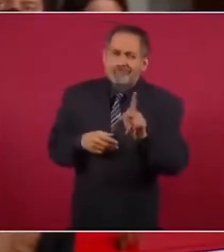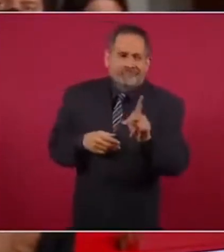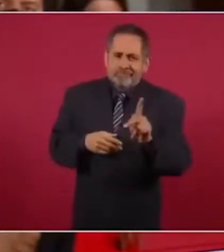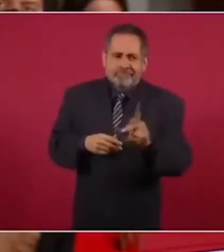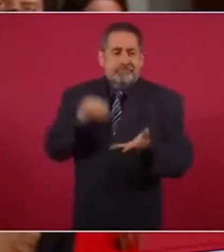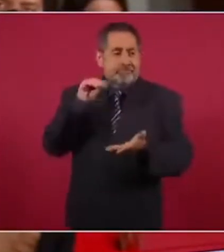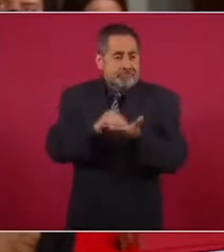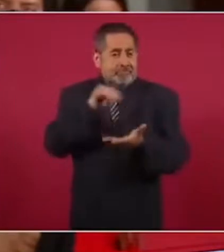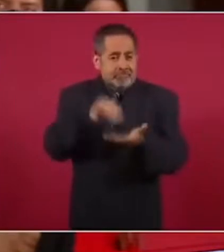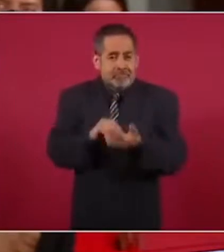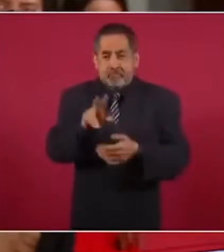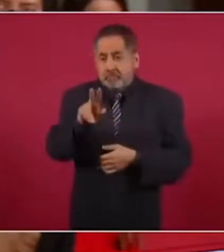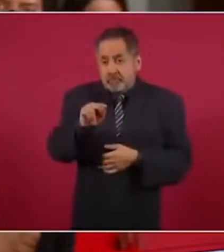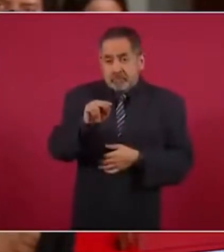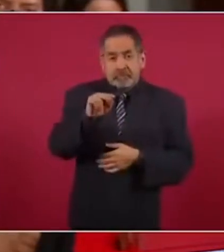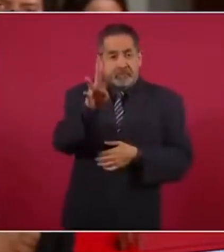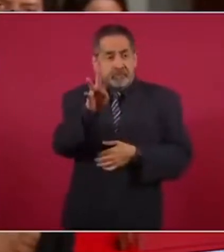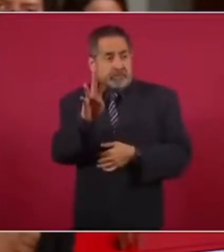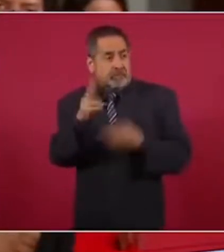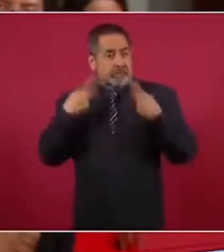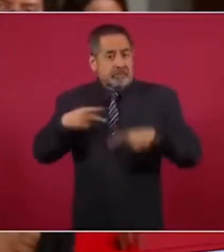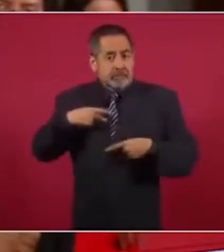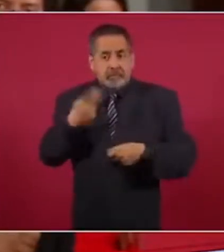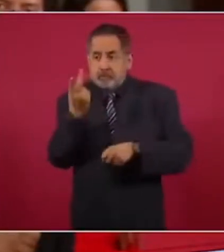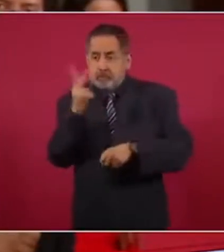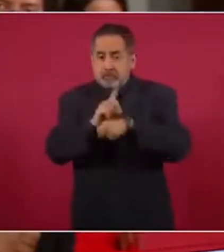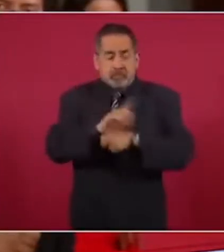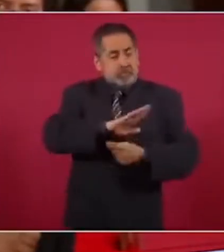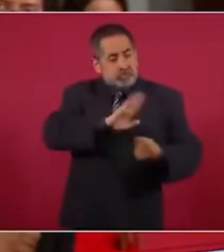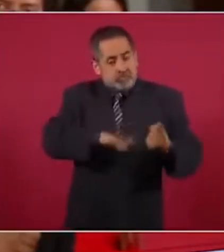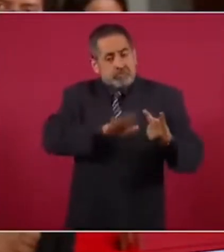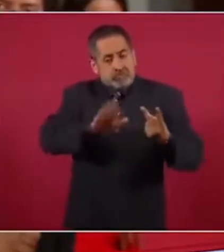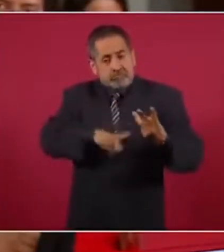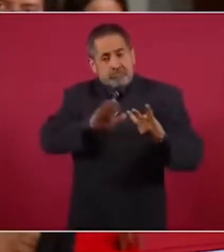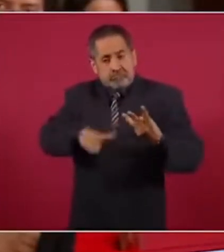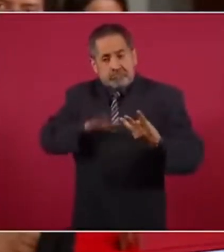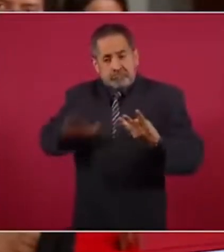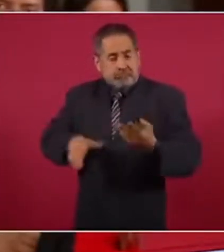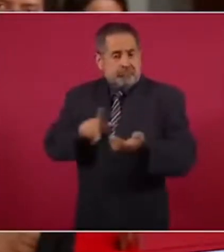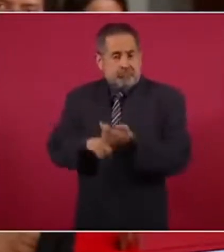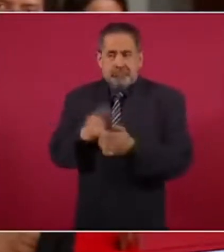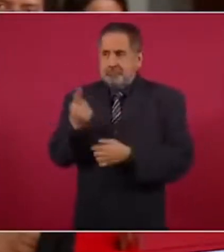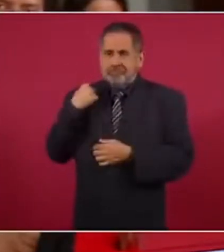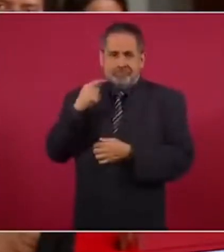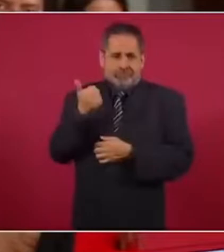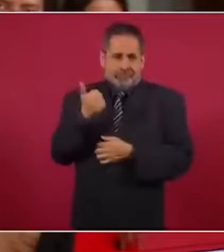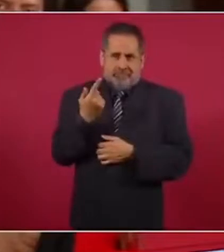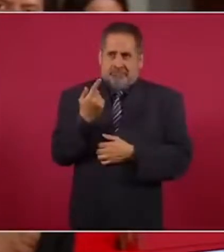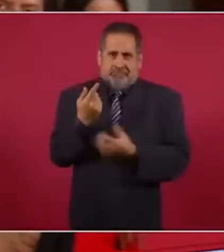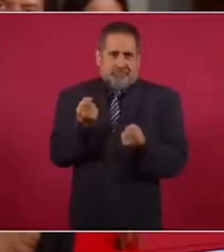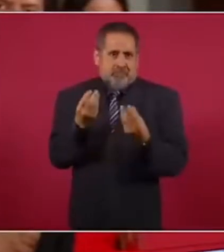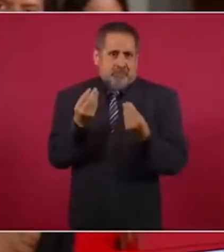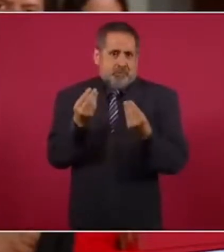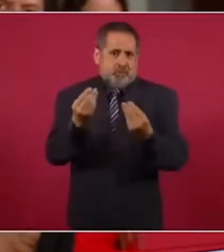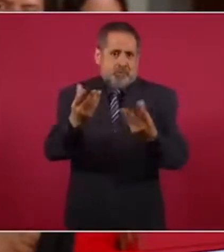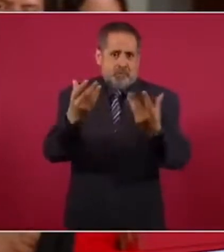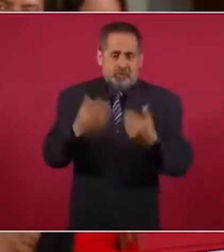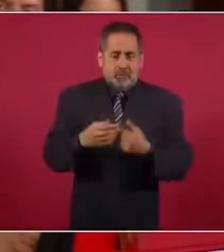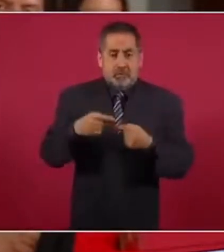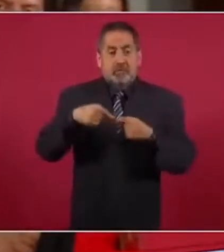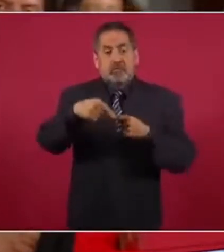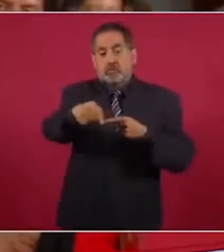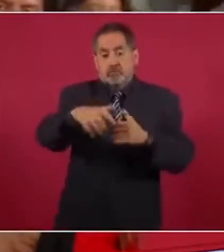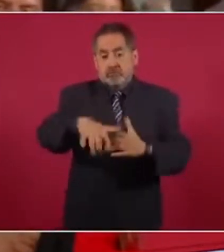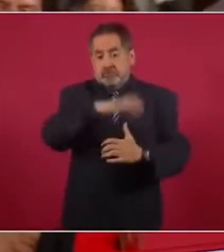siguen matando 84 mexicanos por día, como acaban de ocurrir en el pasado mes de agosto, al final cuando usted